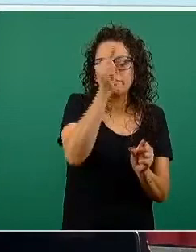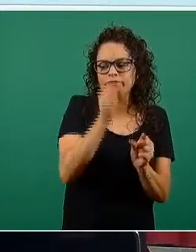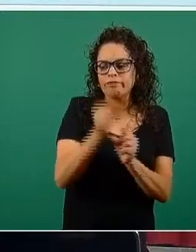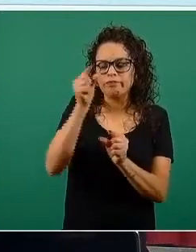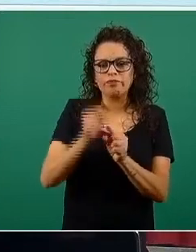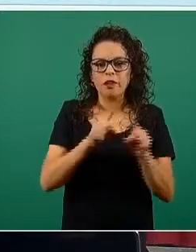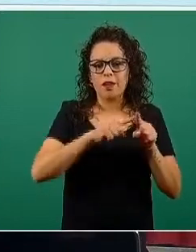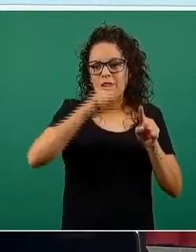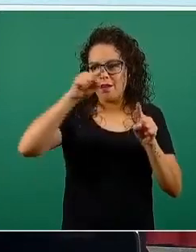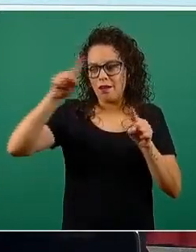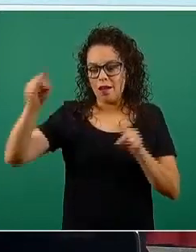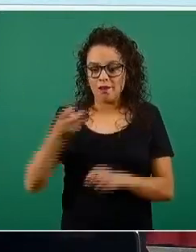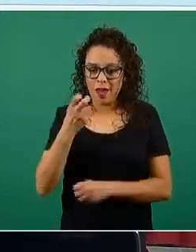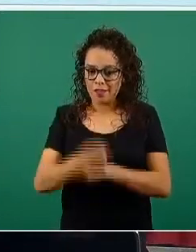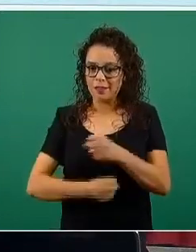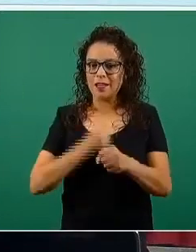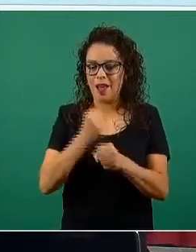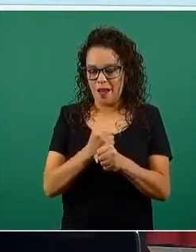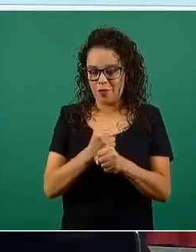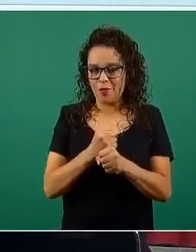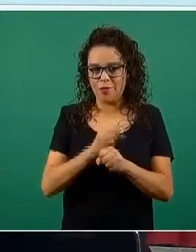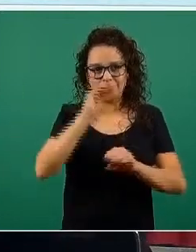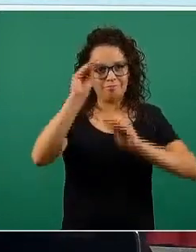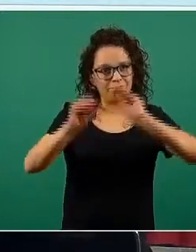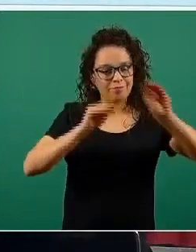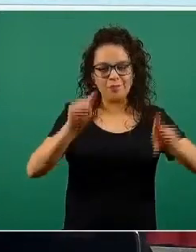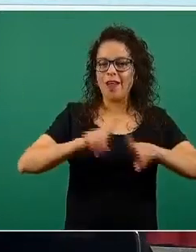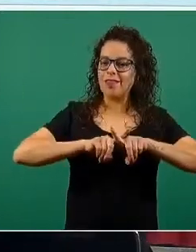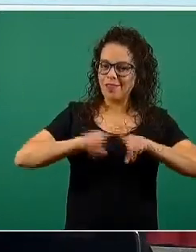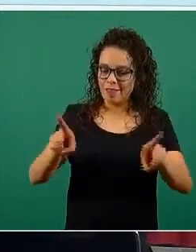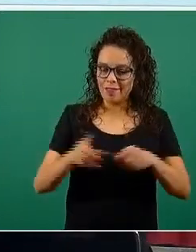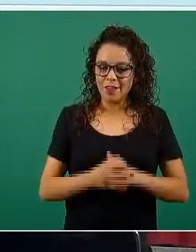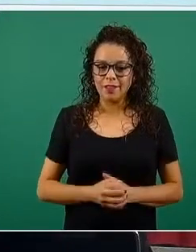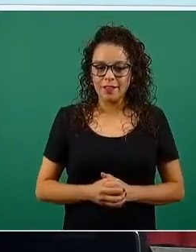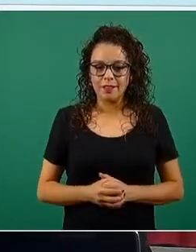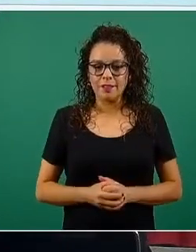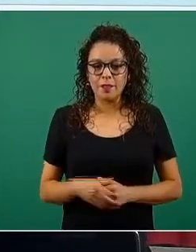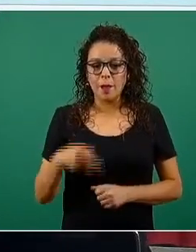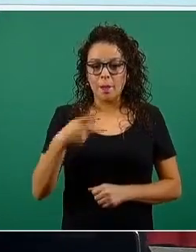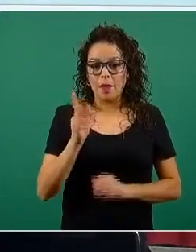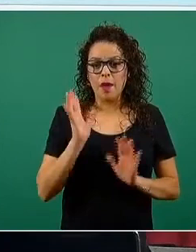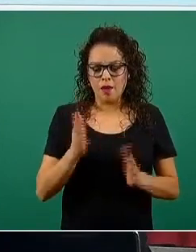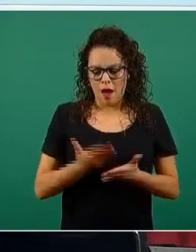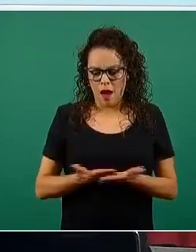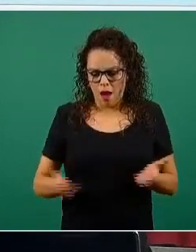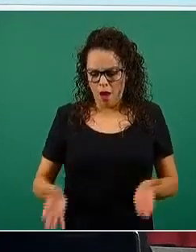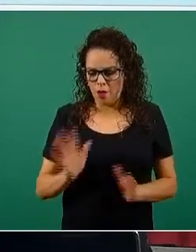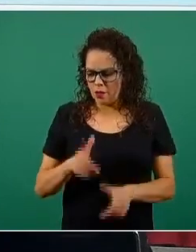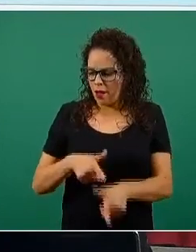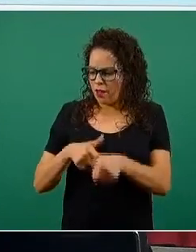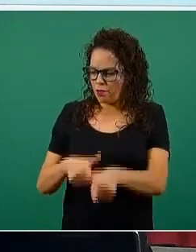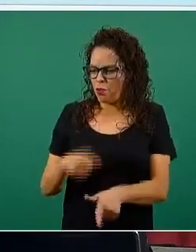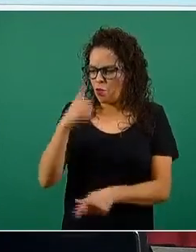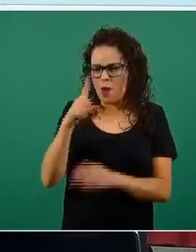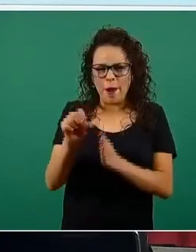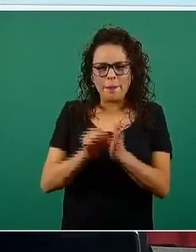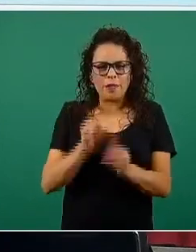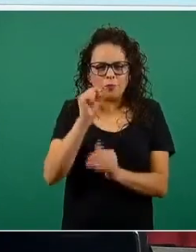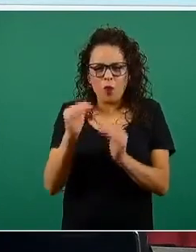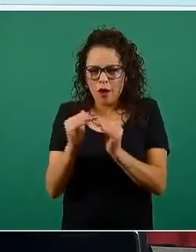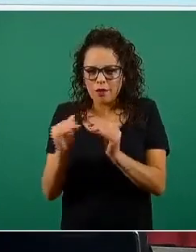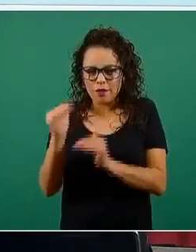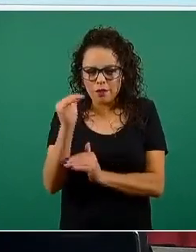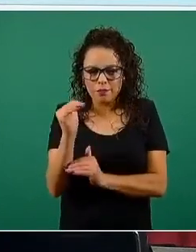empezamos en este año, pero supongo que ya ahora, después de un poco más de un mes, también ya se hayan